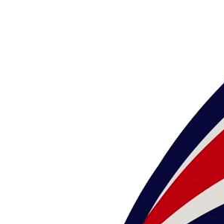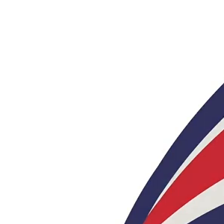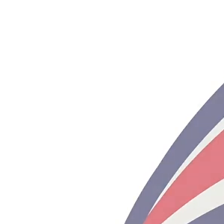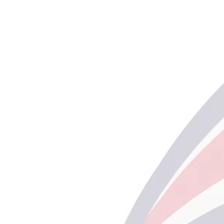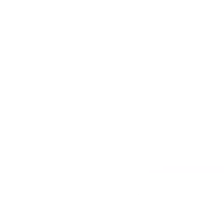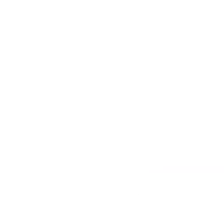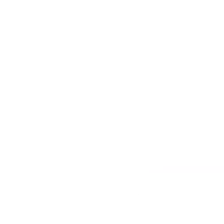Que la crezca